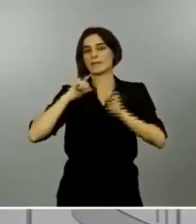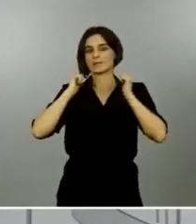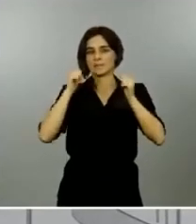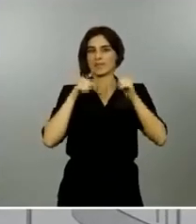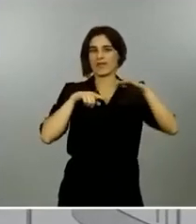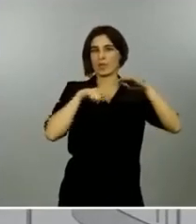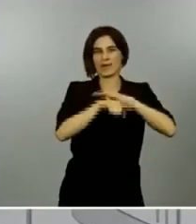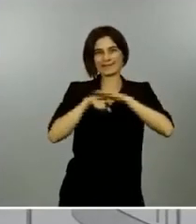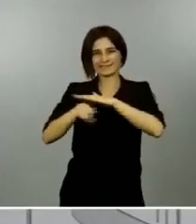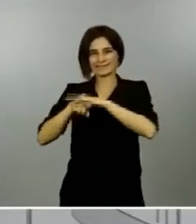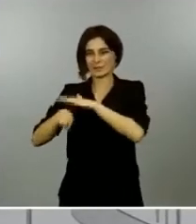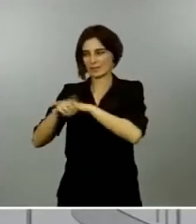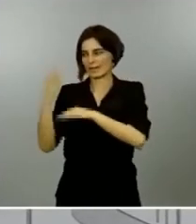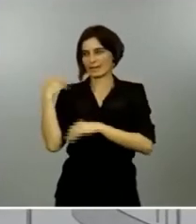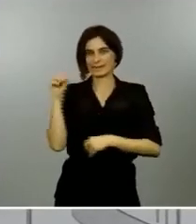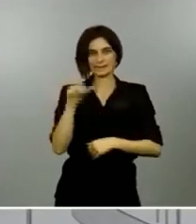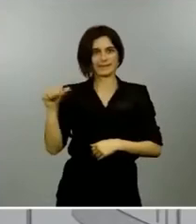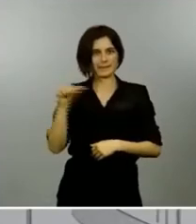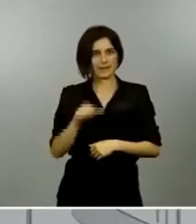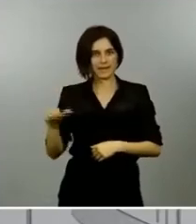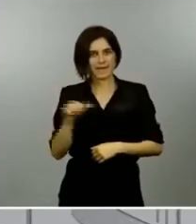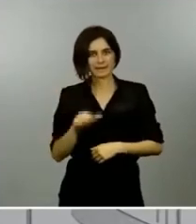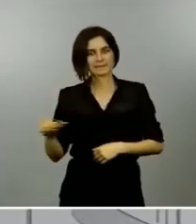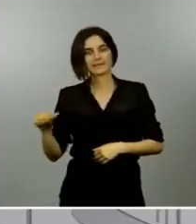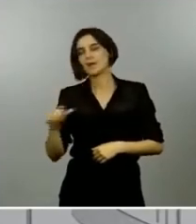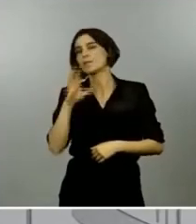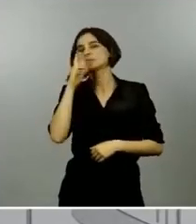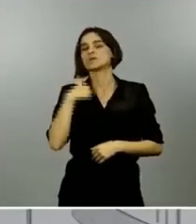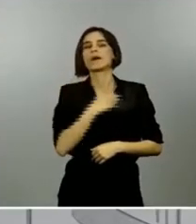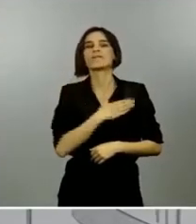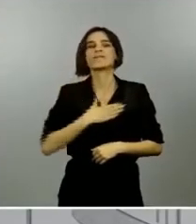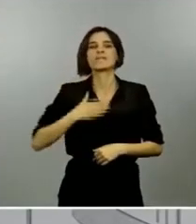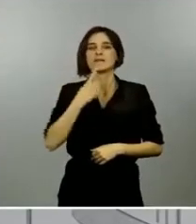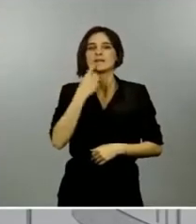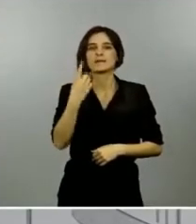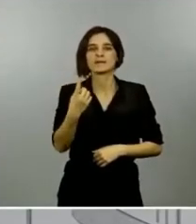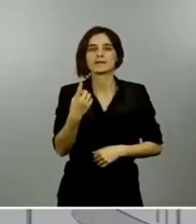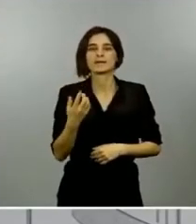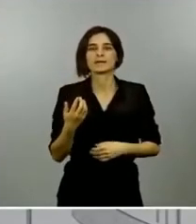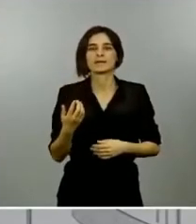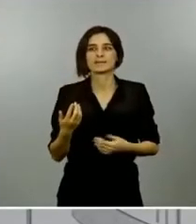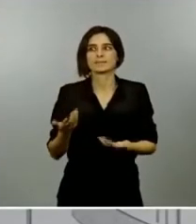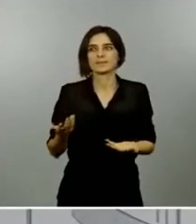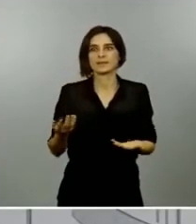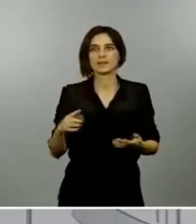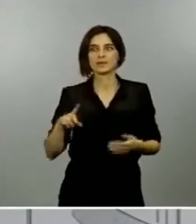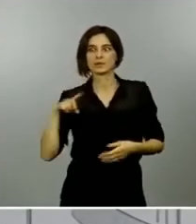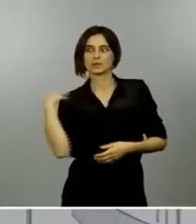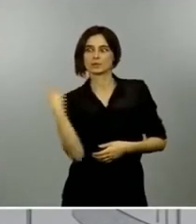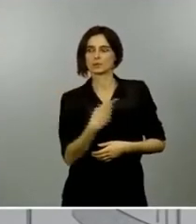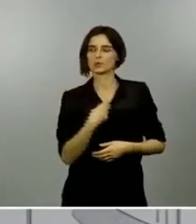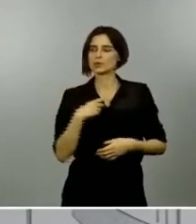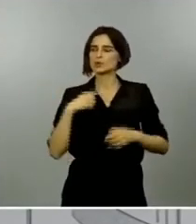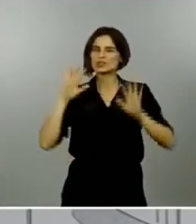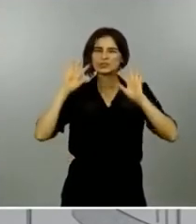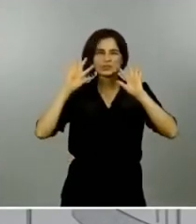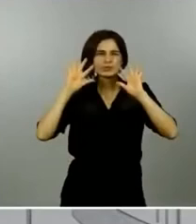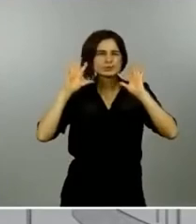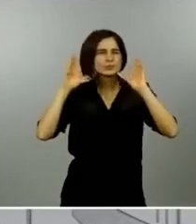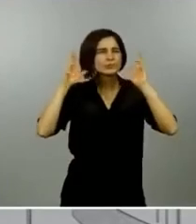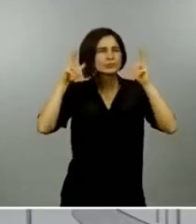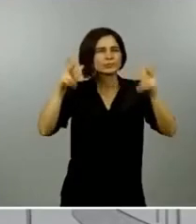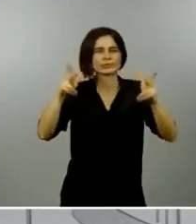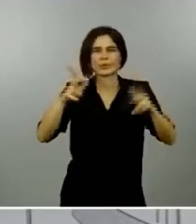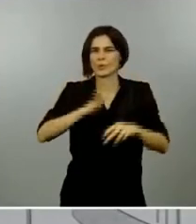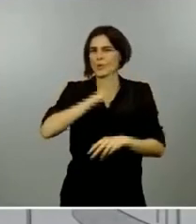estas semanas por tanto lo que le quiero decir con esto es que en fin que estamos haciendo un esfuerzo extraordinario que lo vamos a seguir haciendo